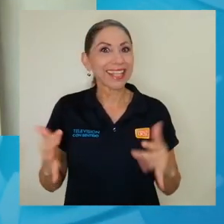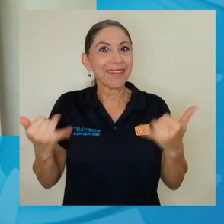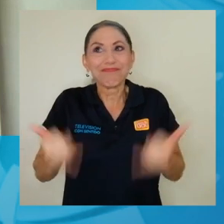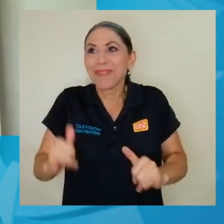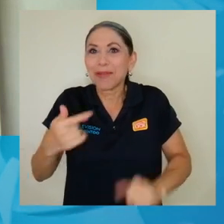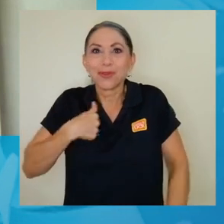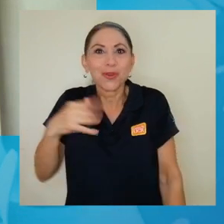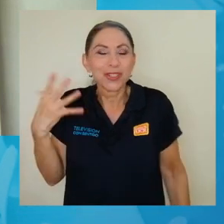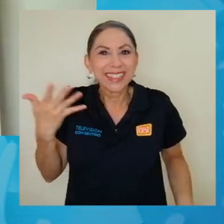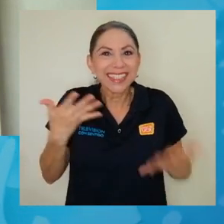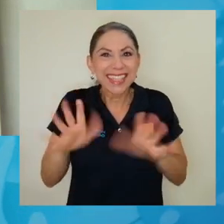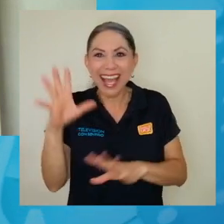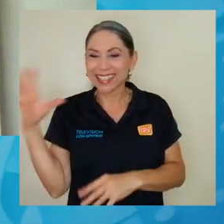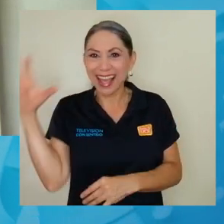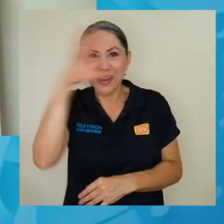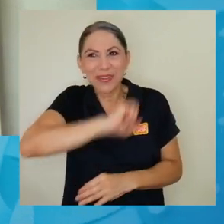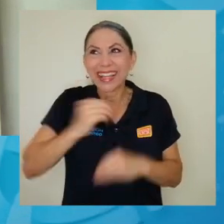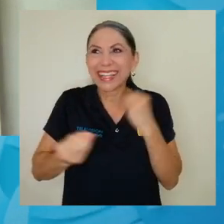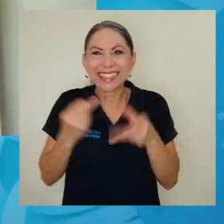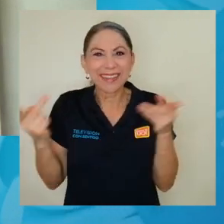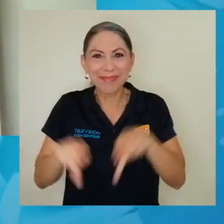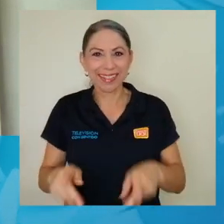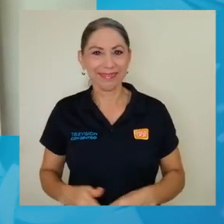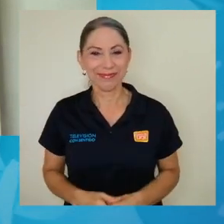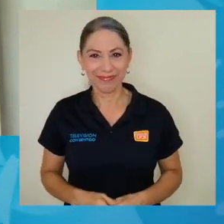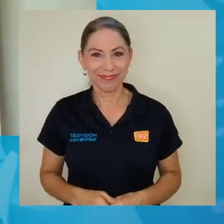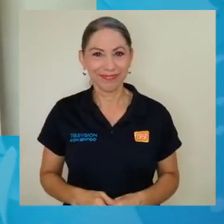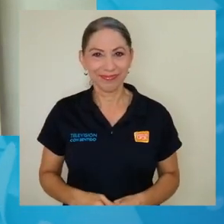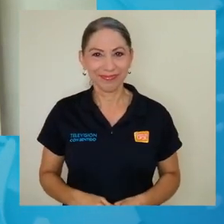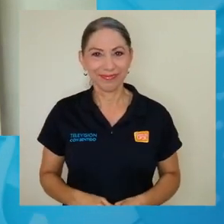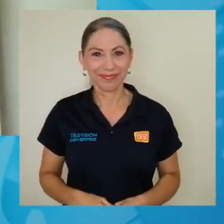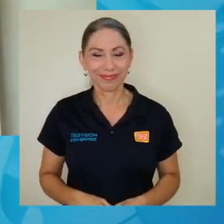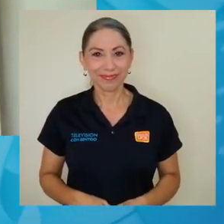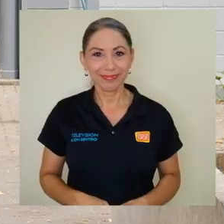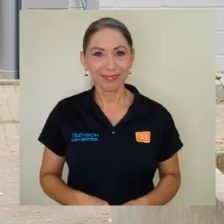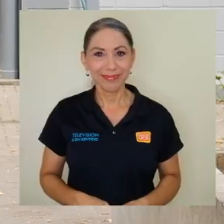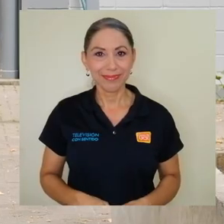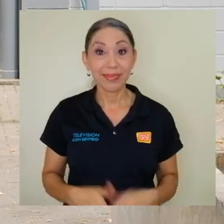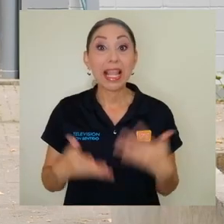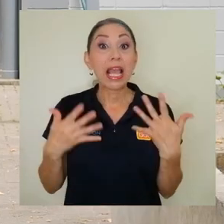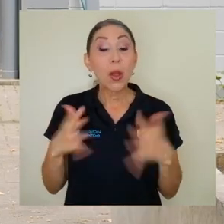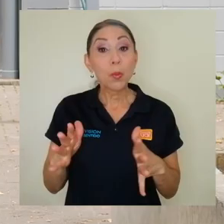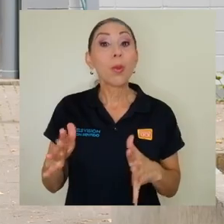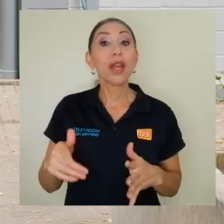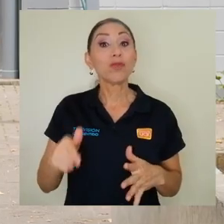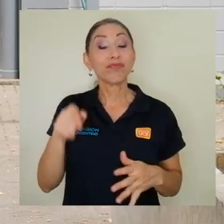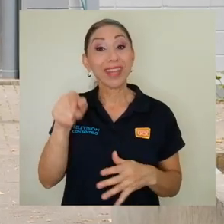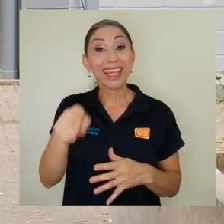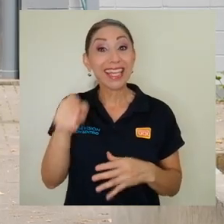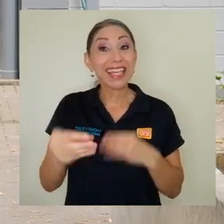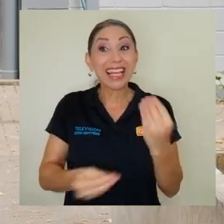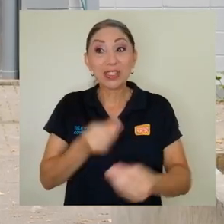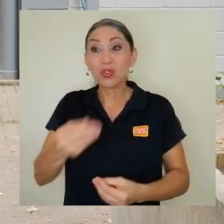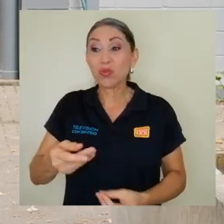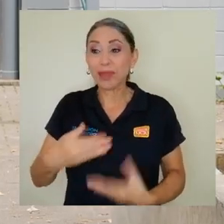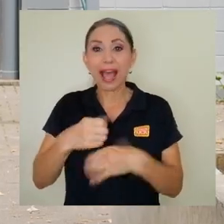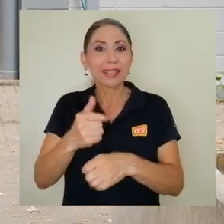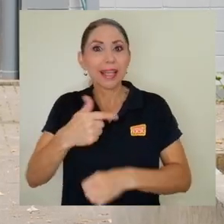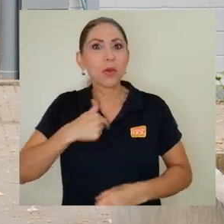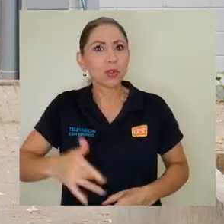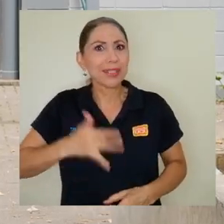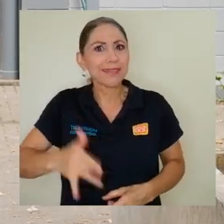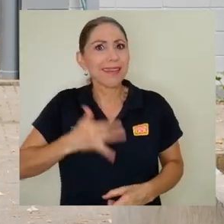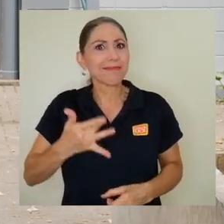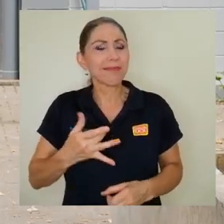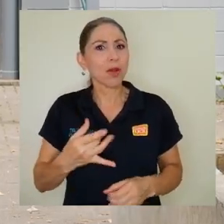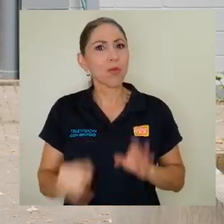se dé cuenta de que es lo que está pasando, por decirlo así. Y sentirse representado siempre lo hace a uno tener